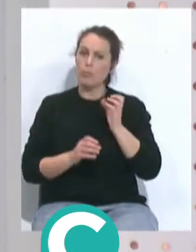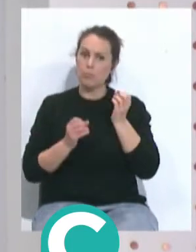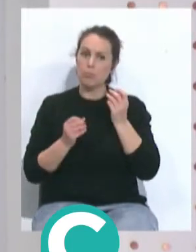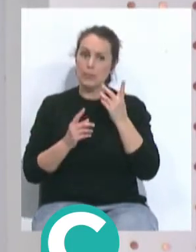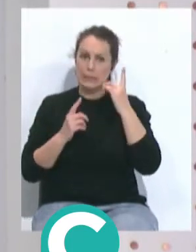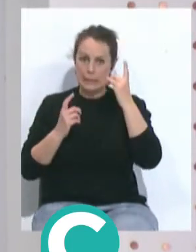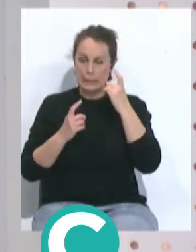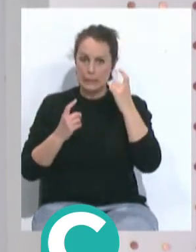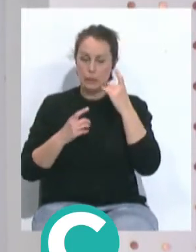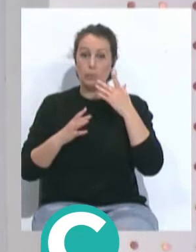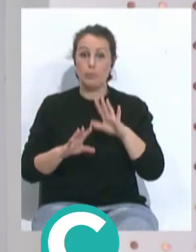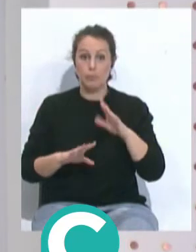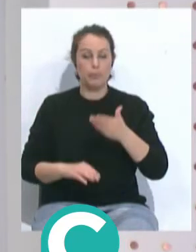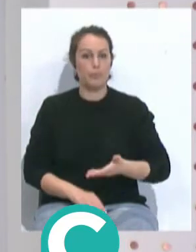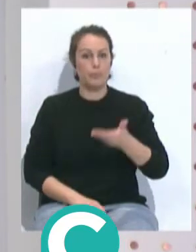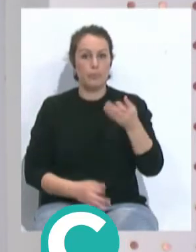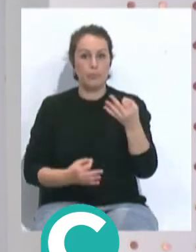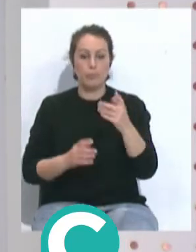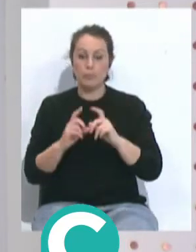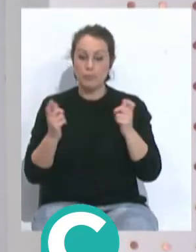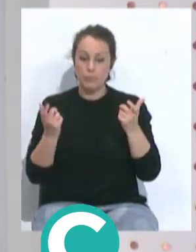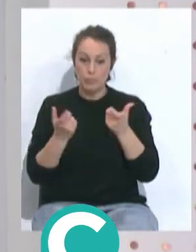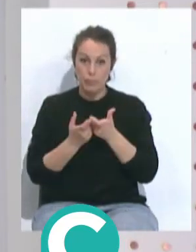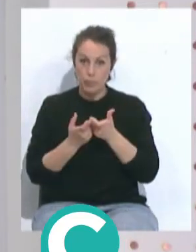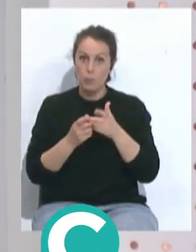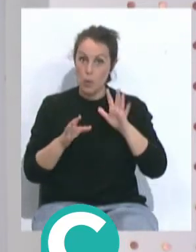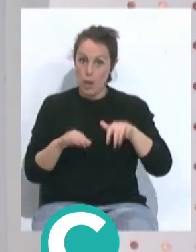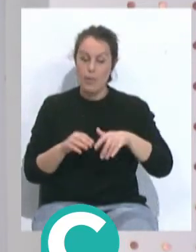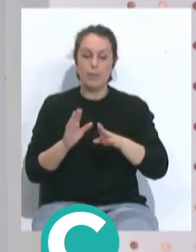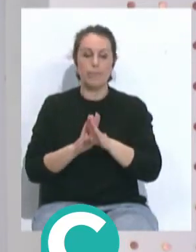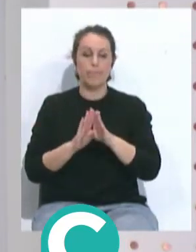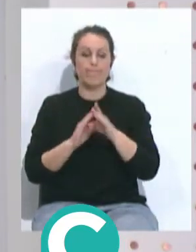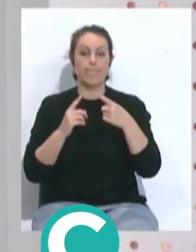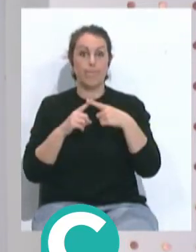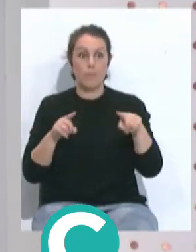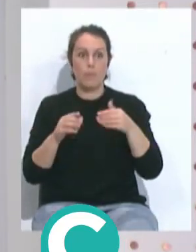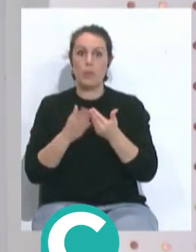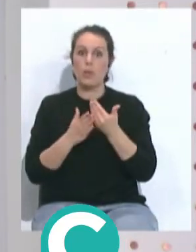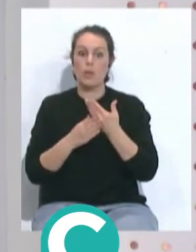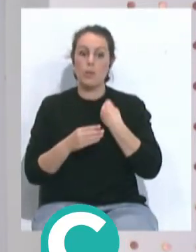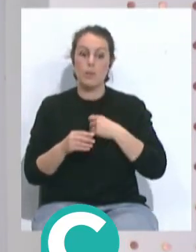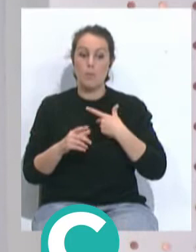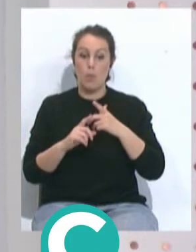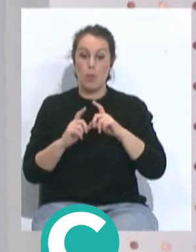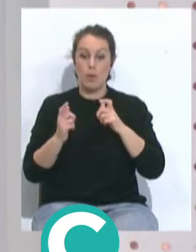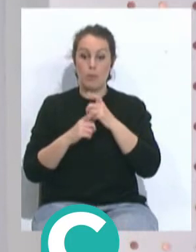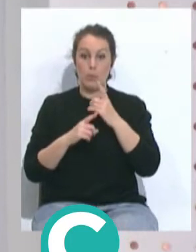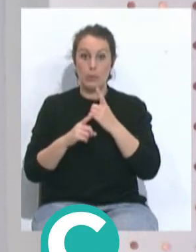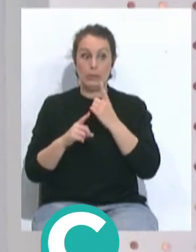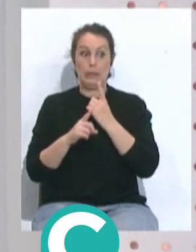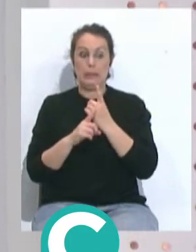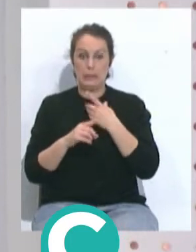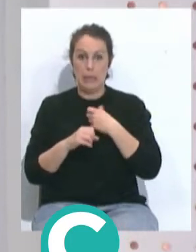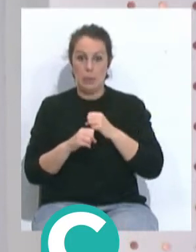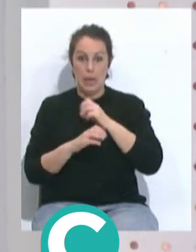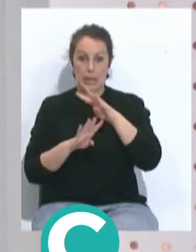Y lo importante sobre todo es que el equipo de Sergio González mantiene la diferencia después de esta jornada con los rivales que tiene y le preceden en